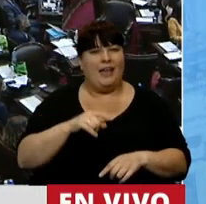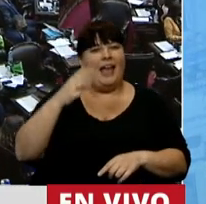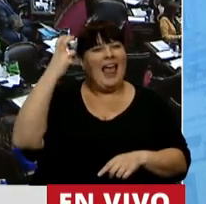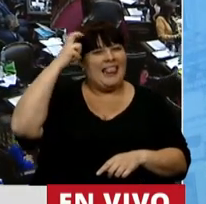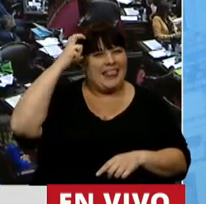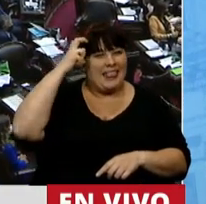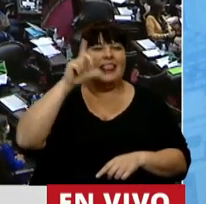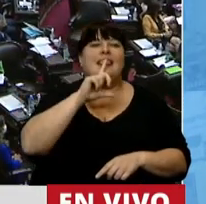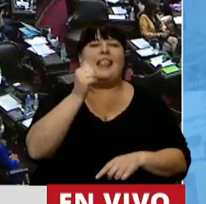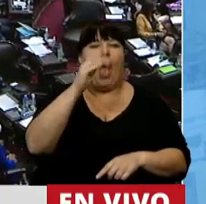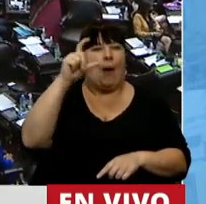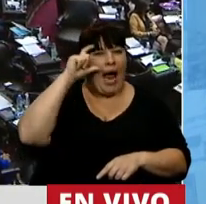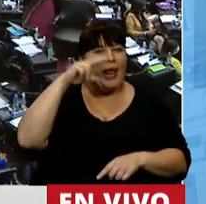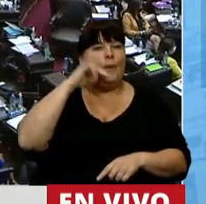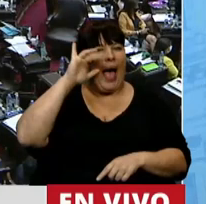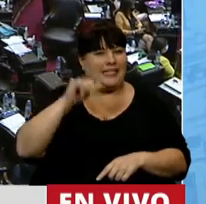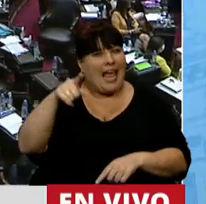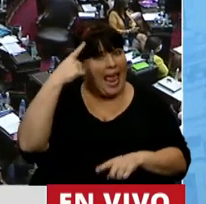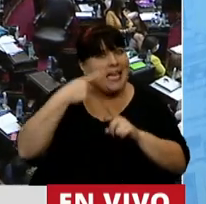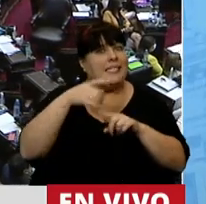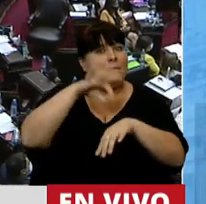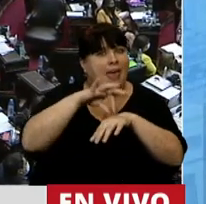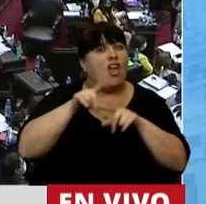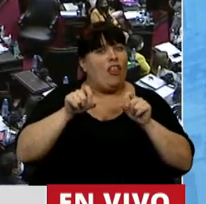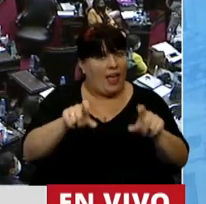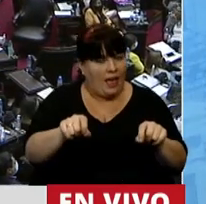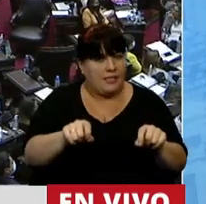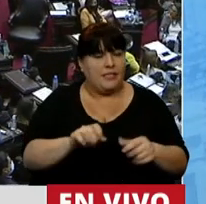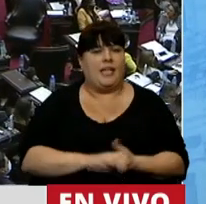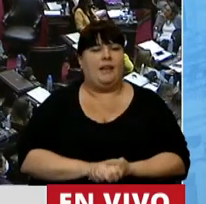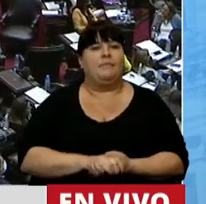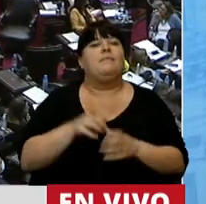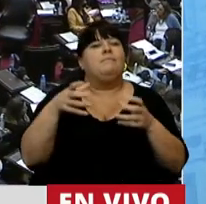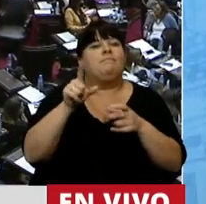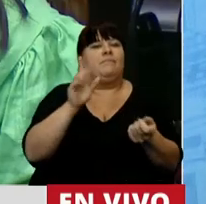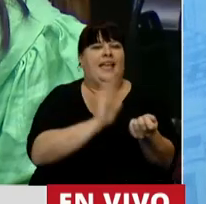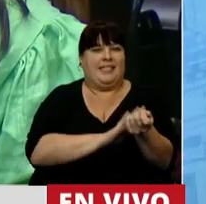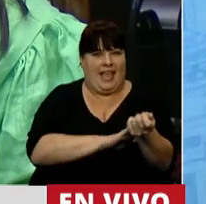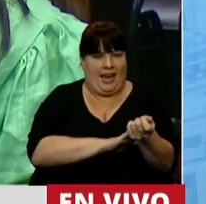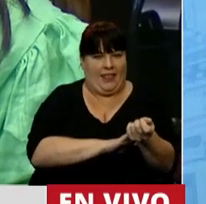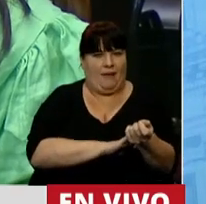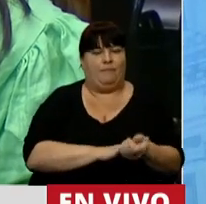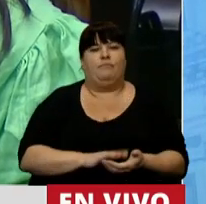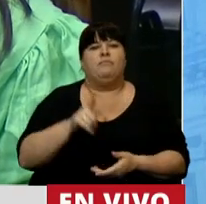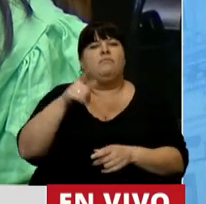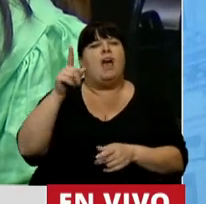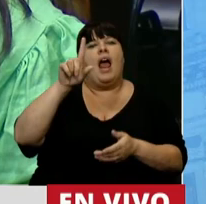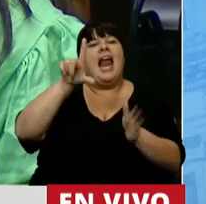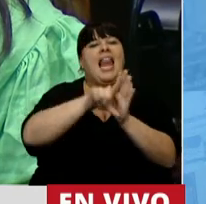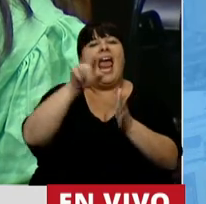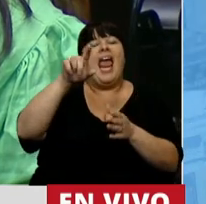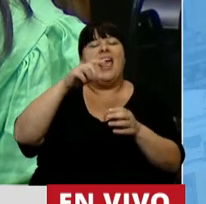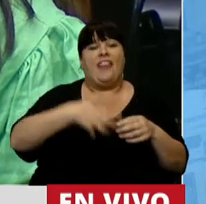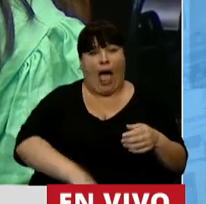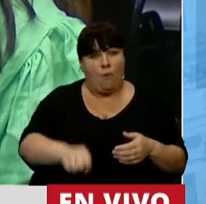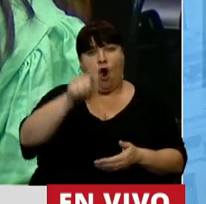Cabaré Vázquez. Él era médico, oncólogo, de izquierda. Vetó la ley del aborto y en